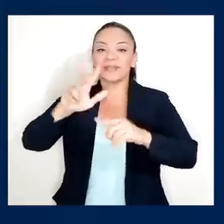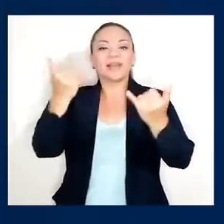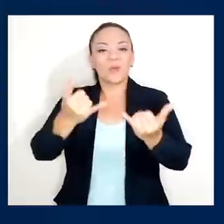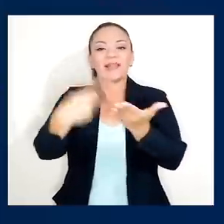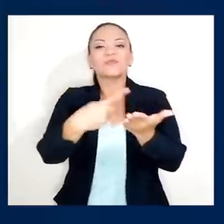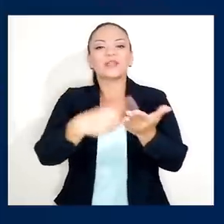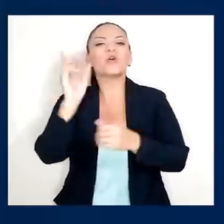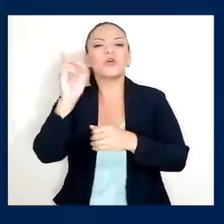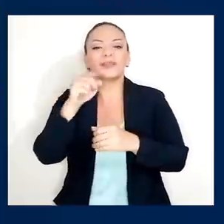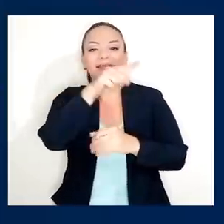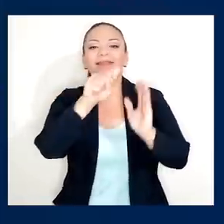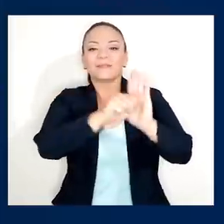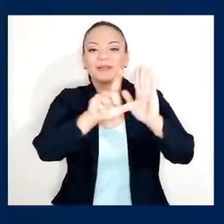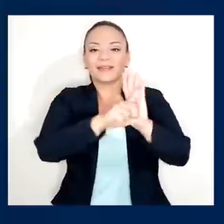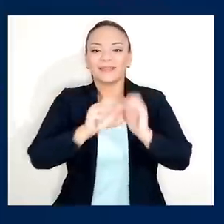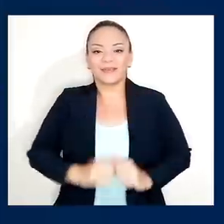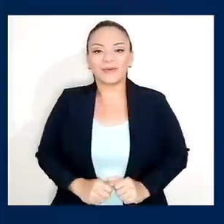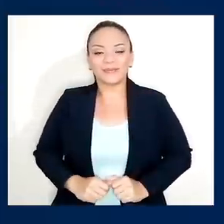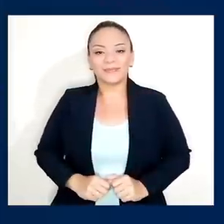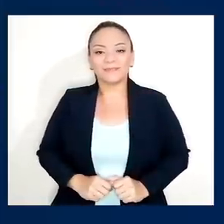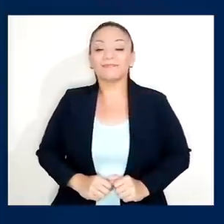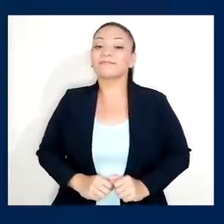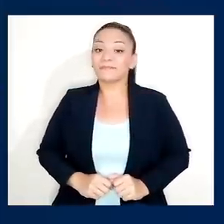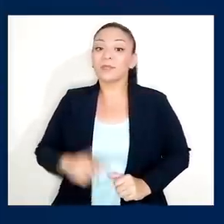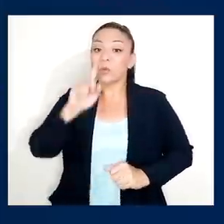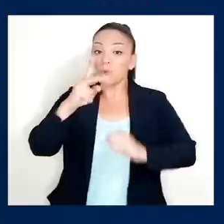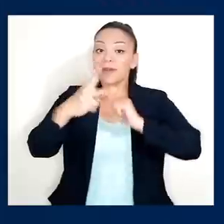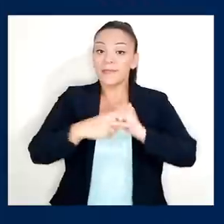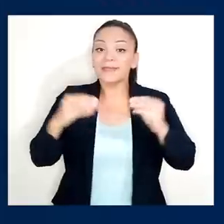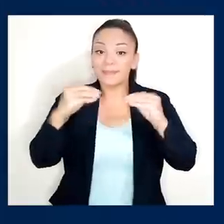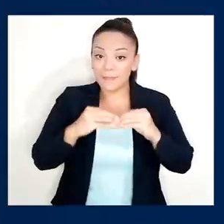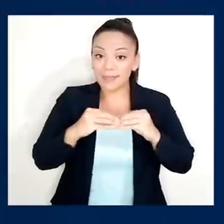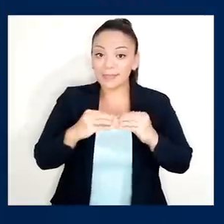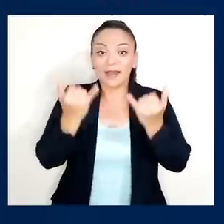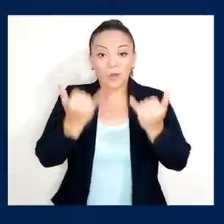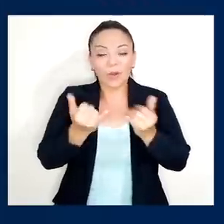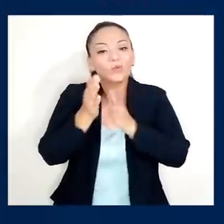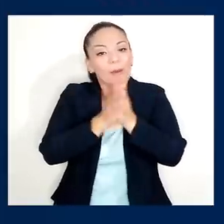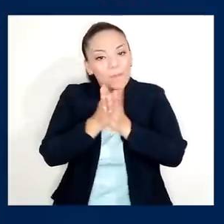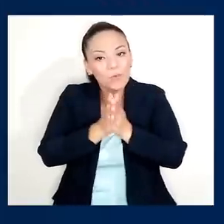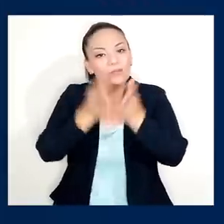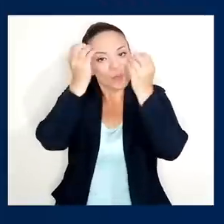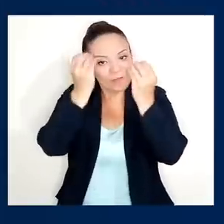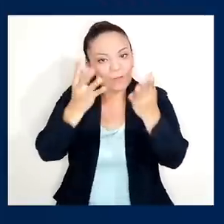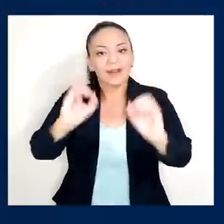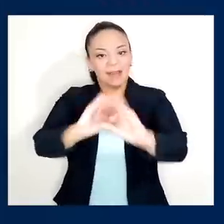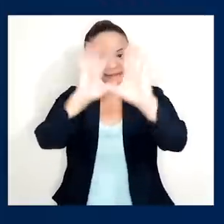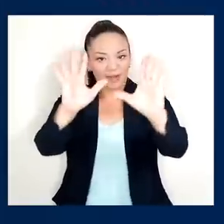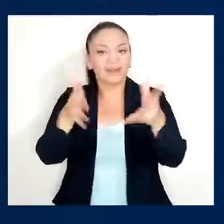está discutiendo en la Asamblea Legislativa. Por eso, una vez más, aprovecho para aclarar